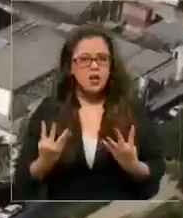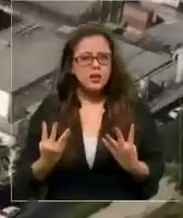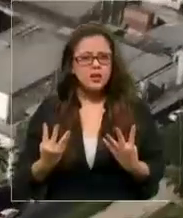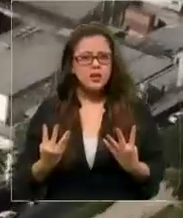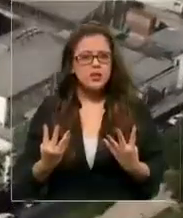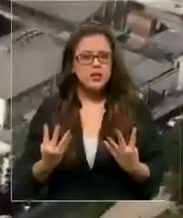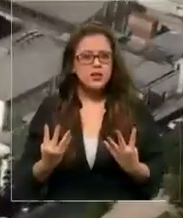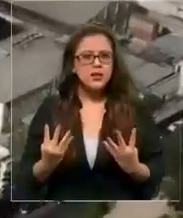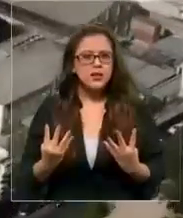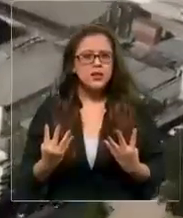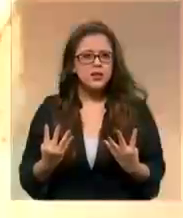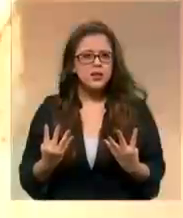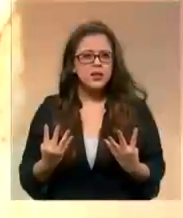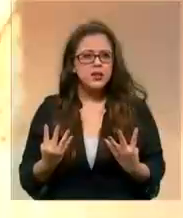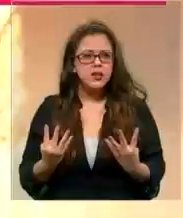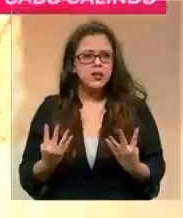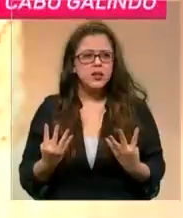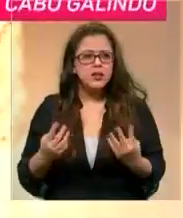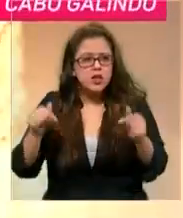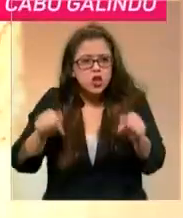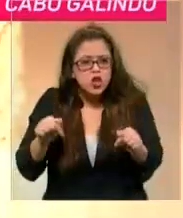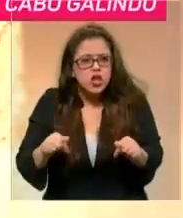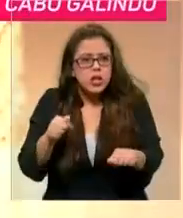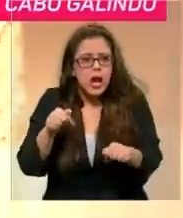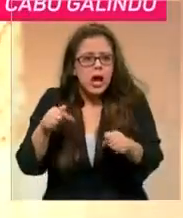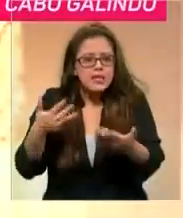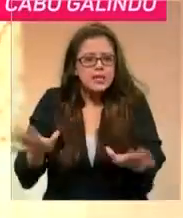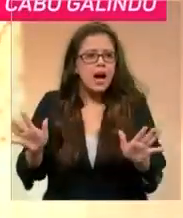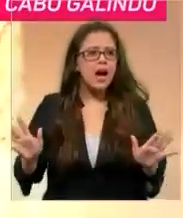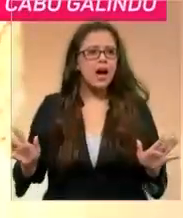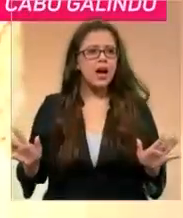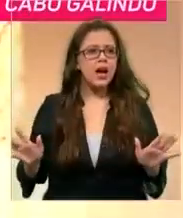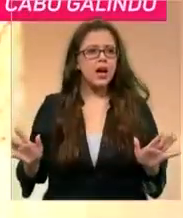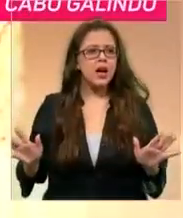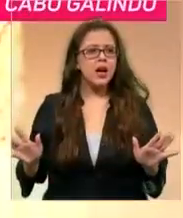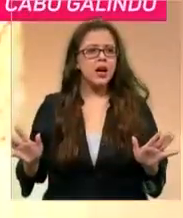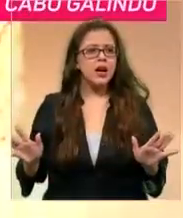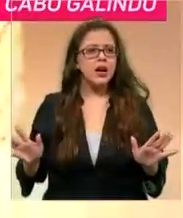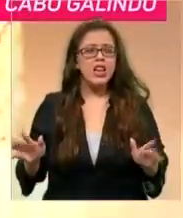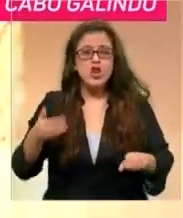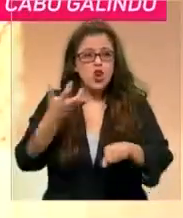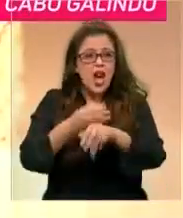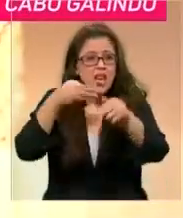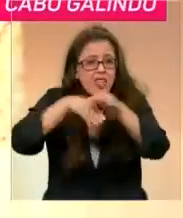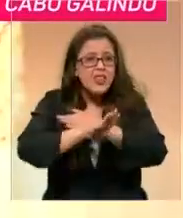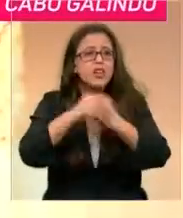Tú sabes lo que es la cárcel, hoy día. Lo que mi hijo ha pasado a esto es terrible.